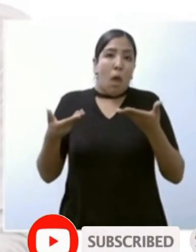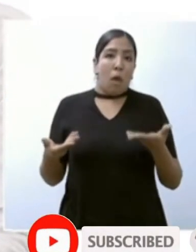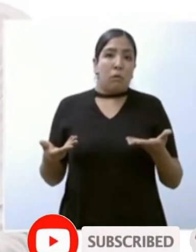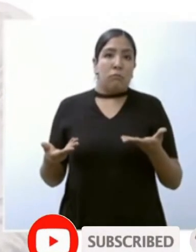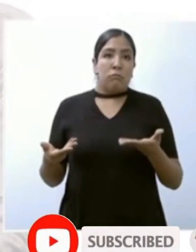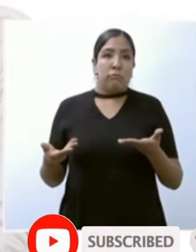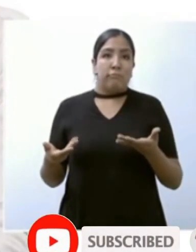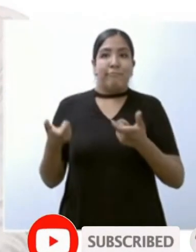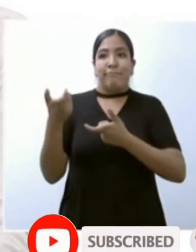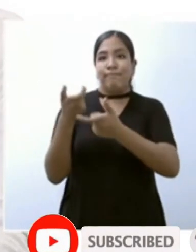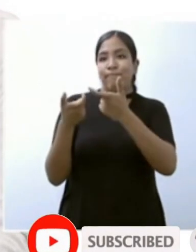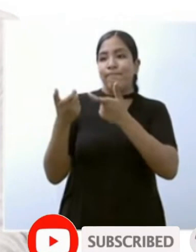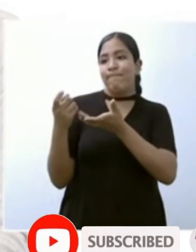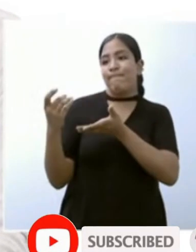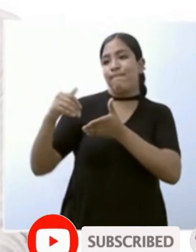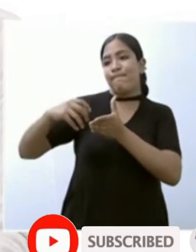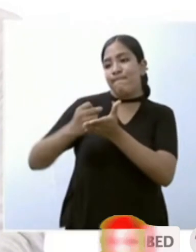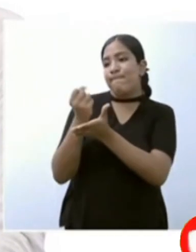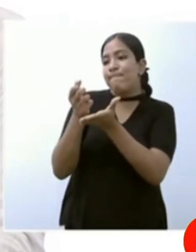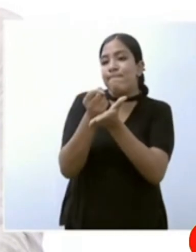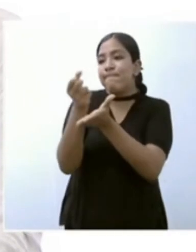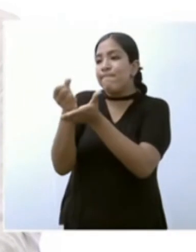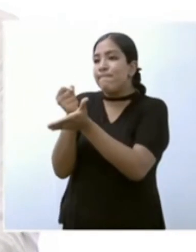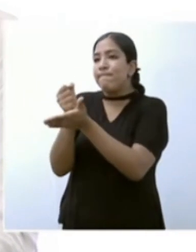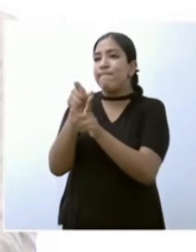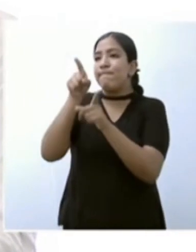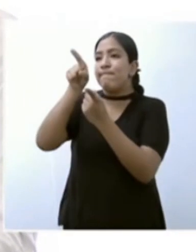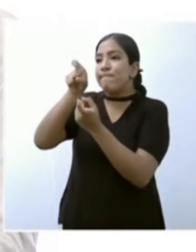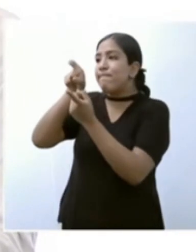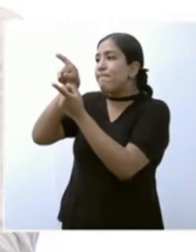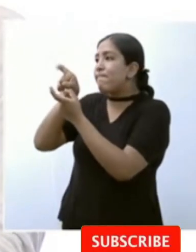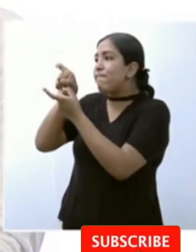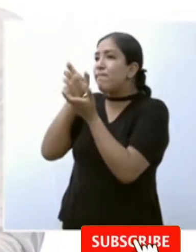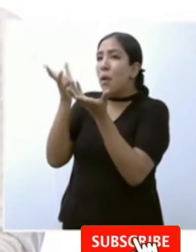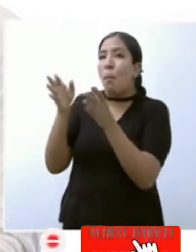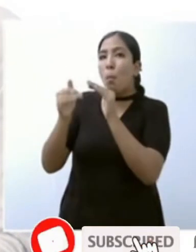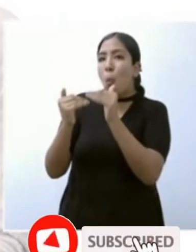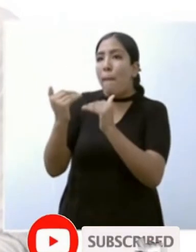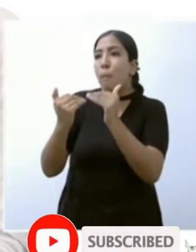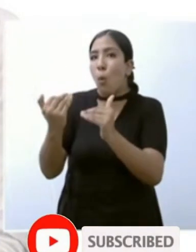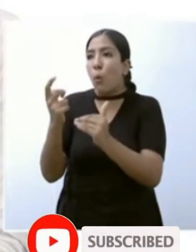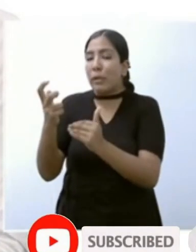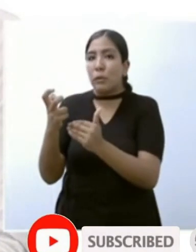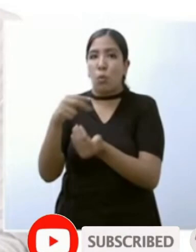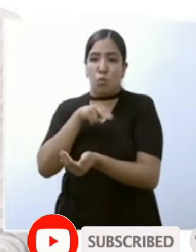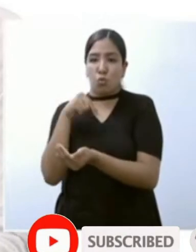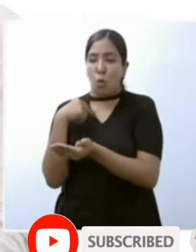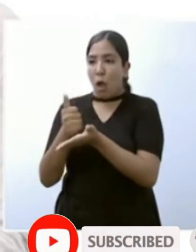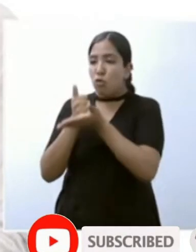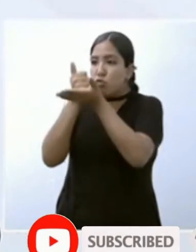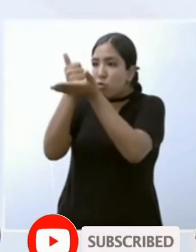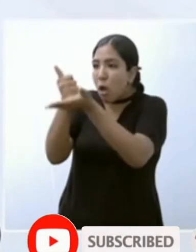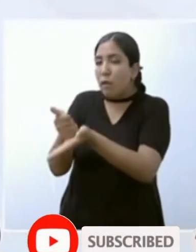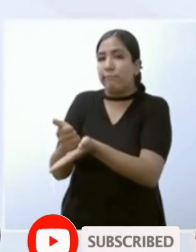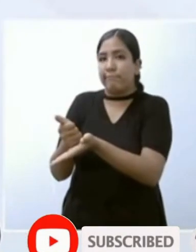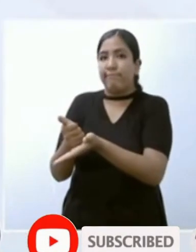mantener un ingreso hacia adelante ahora los estamos ayudando se